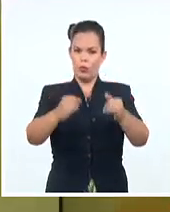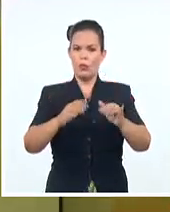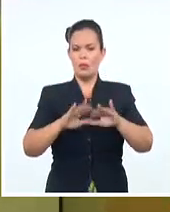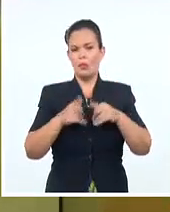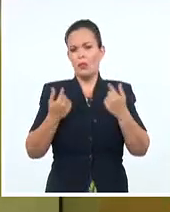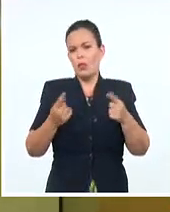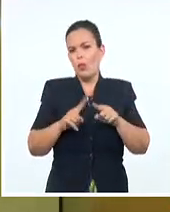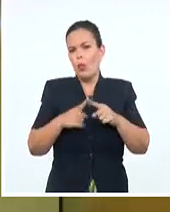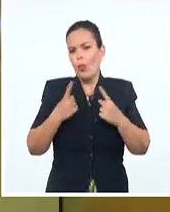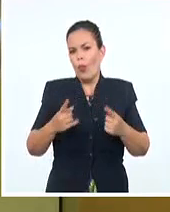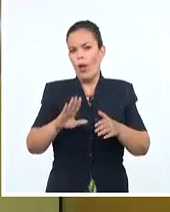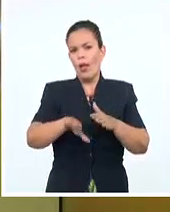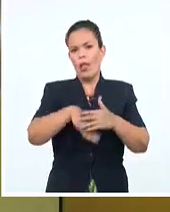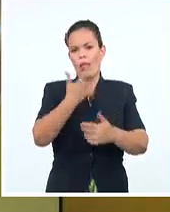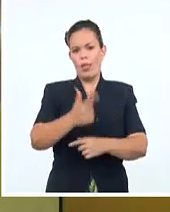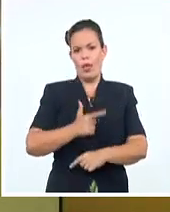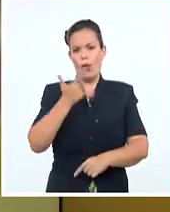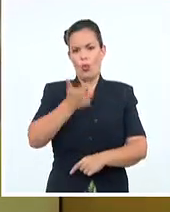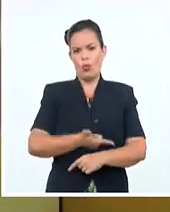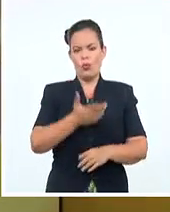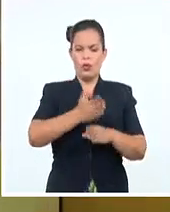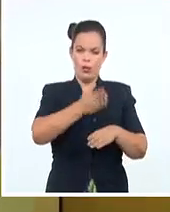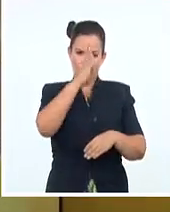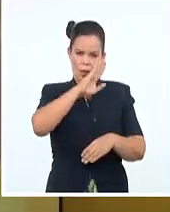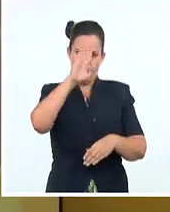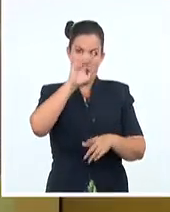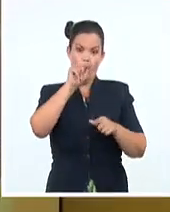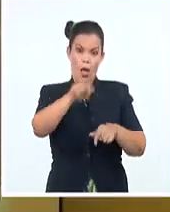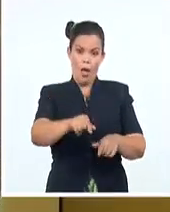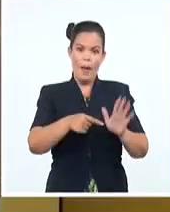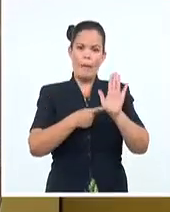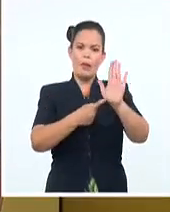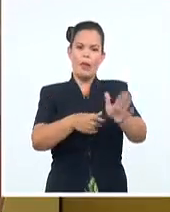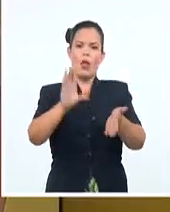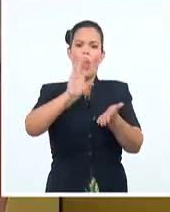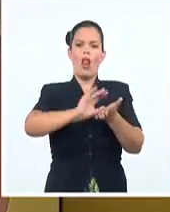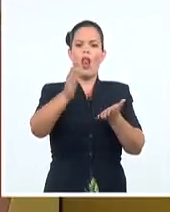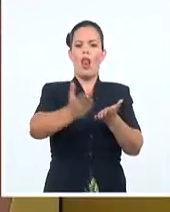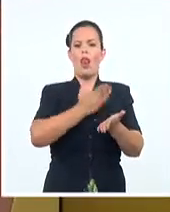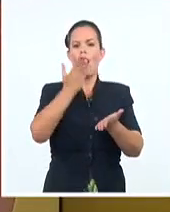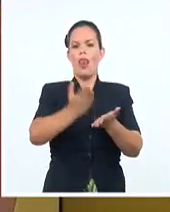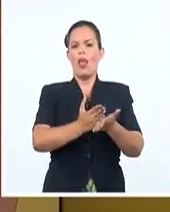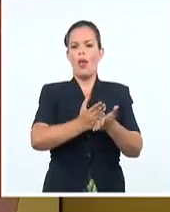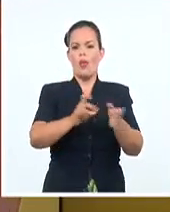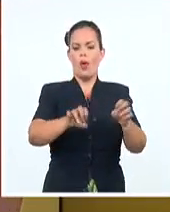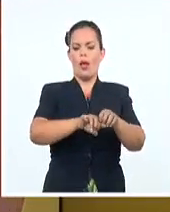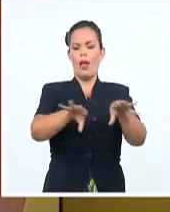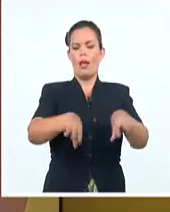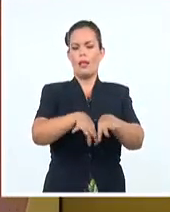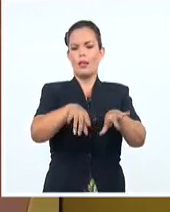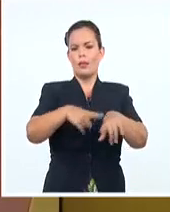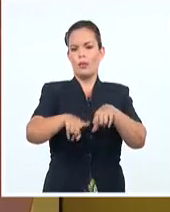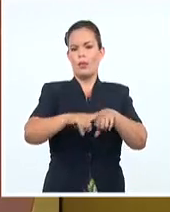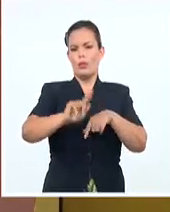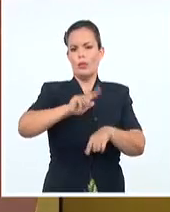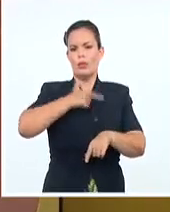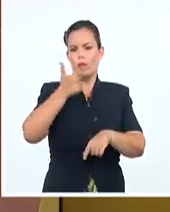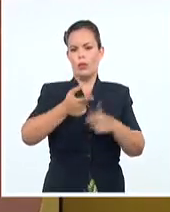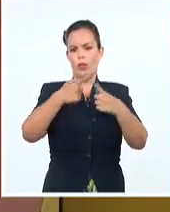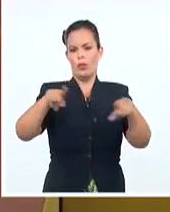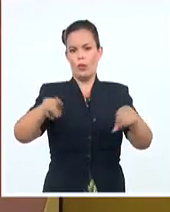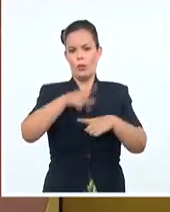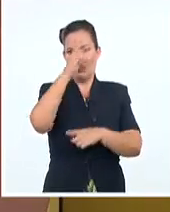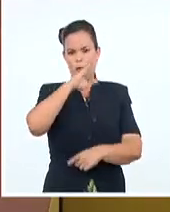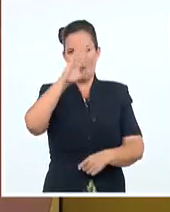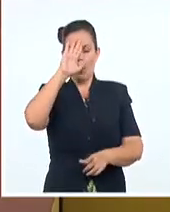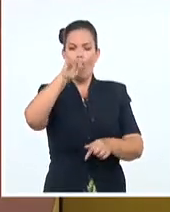Día de la Cultura Cubana en Santiago de Cuba. La presentación del libro Escenas y Consumos Culturales de la Música Cubana y la inauguración de una